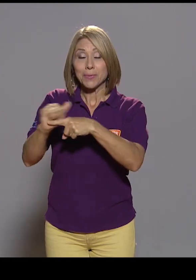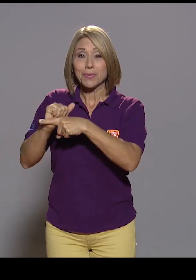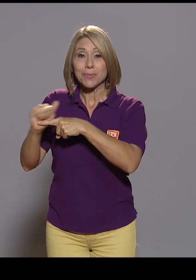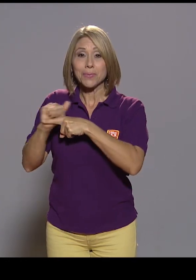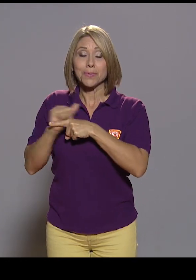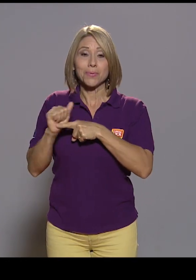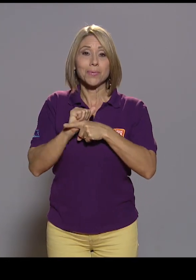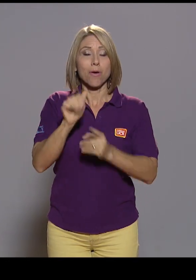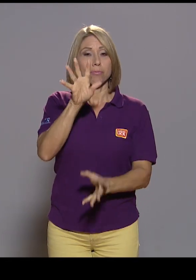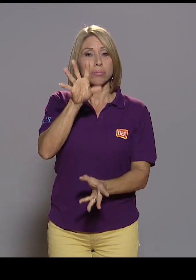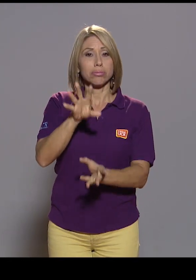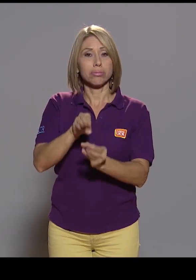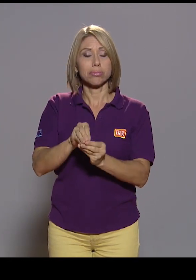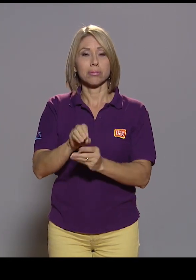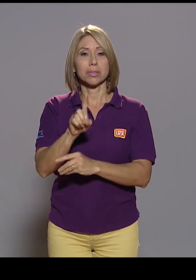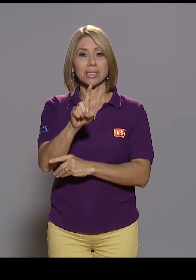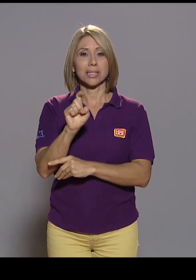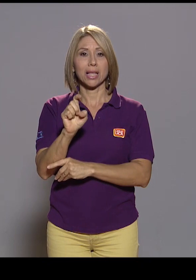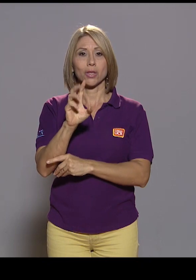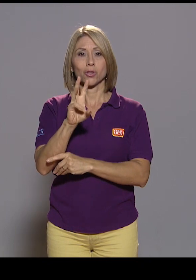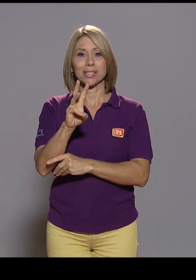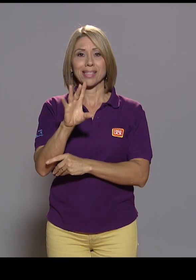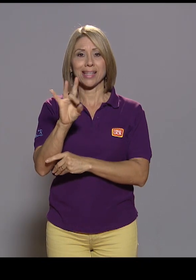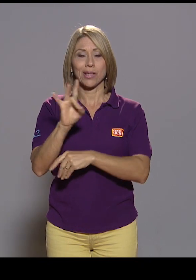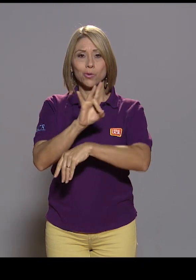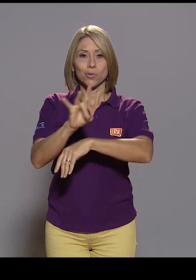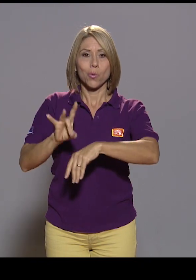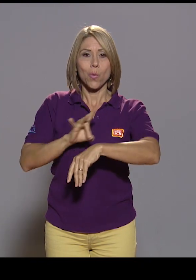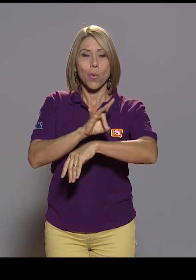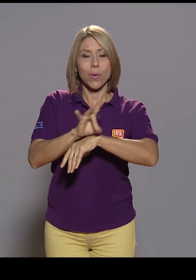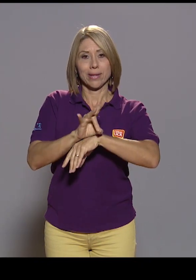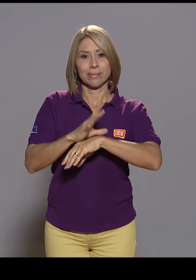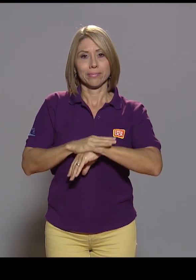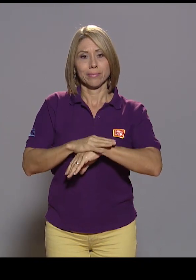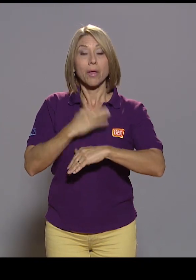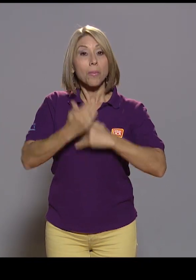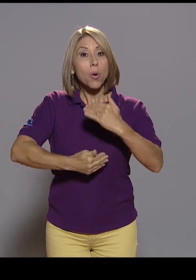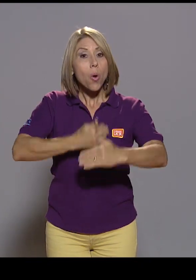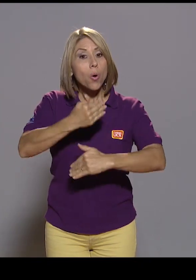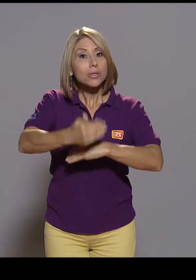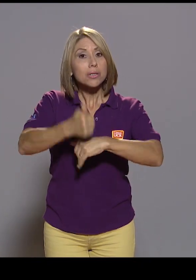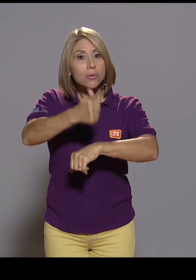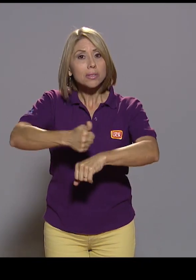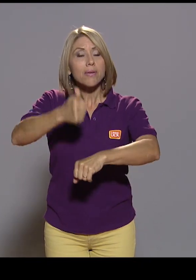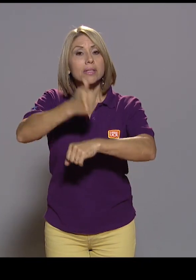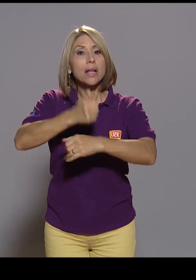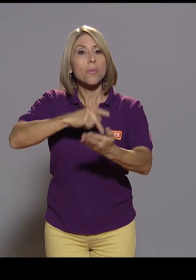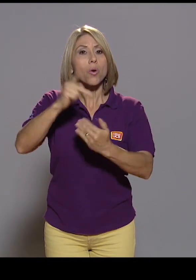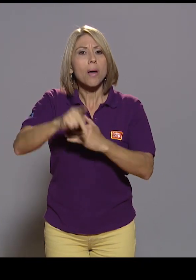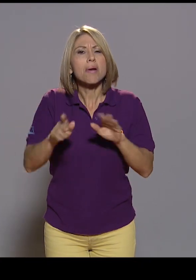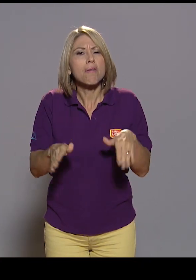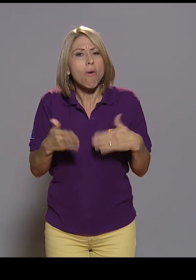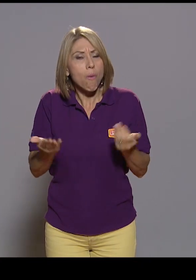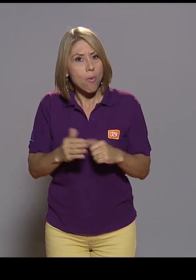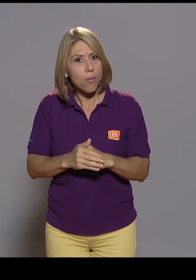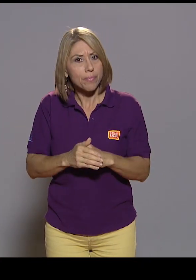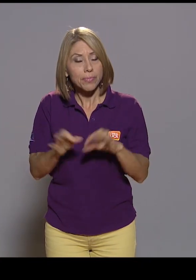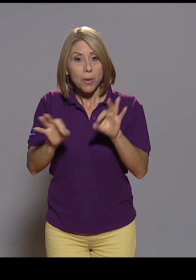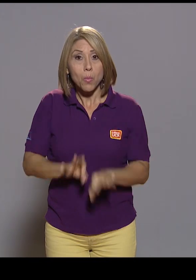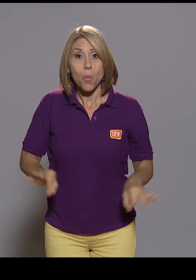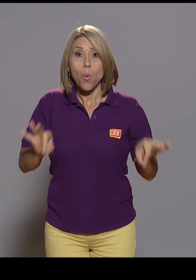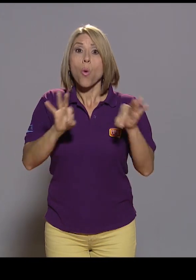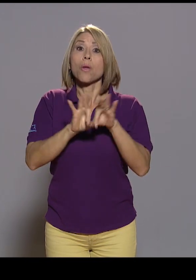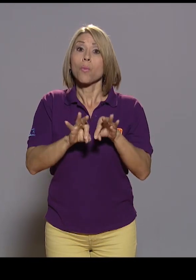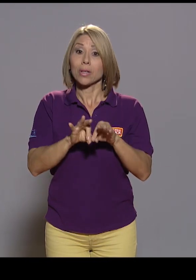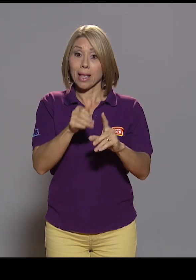168 horas. Correcto. ¿Cómo fue el proceso para establecer este programa, verdad?, porque es de suma relevancia que tenga